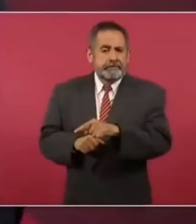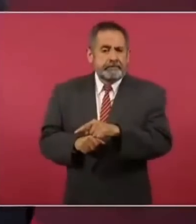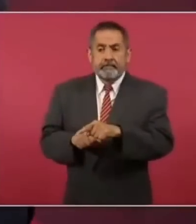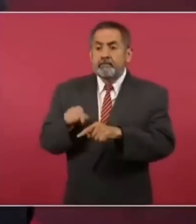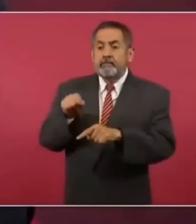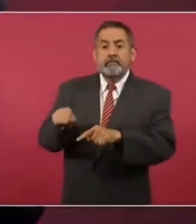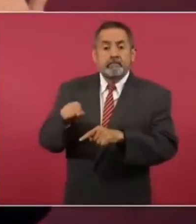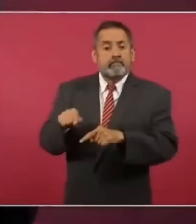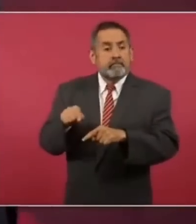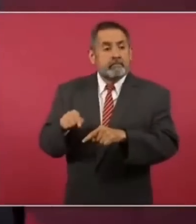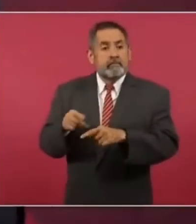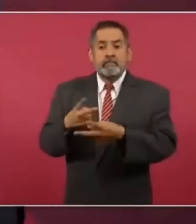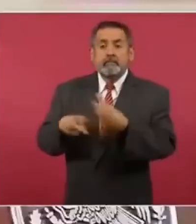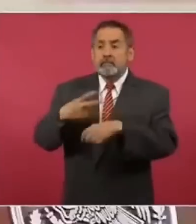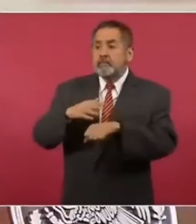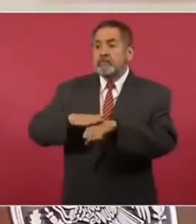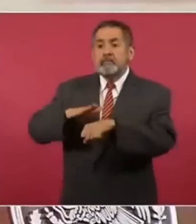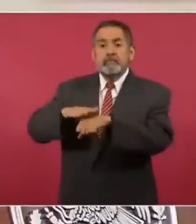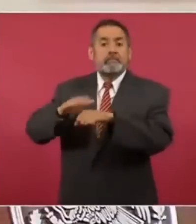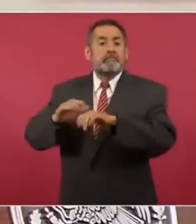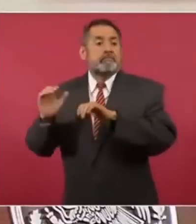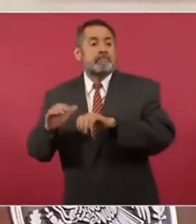muchísimos empleos hay trabajo